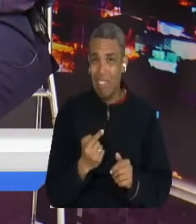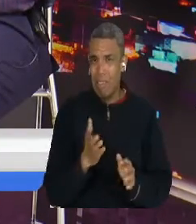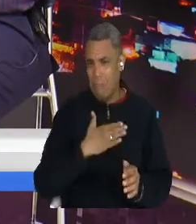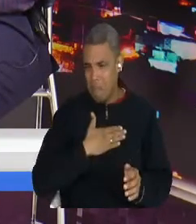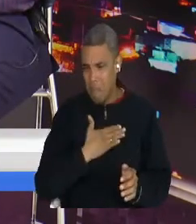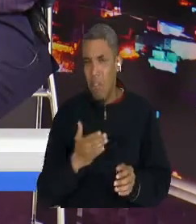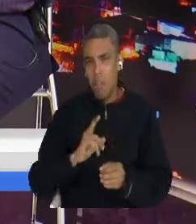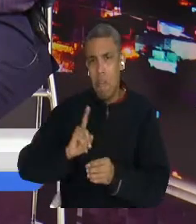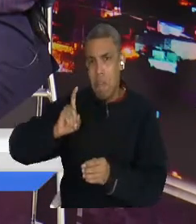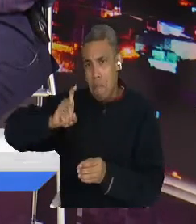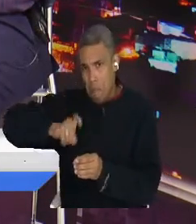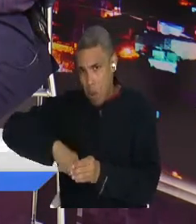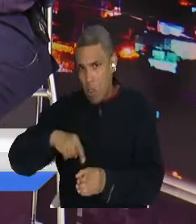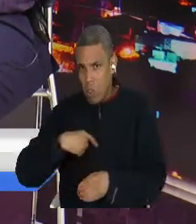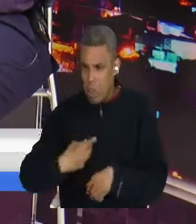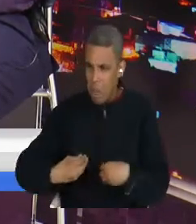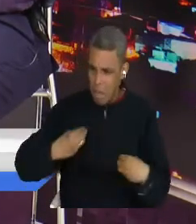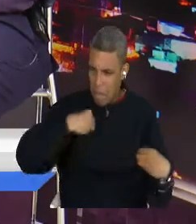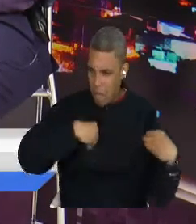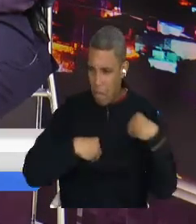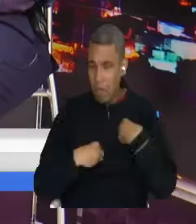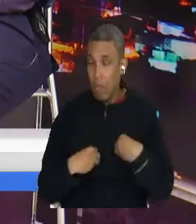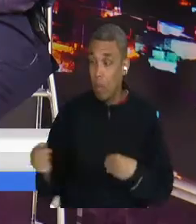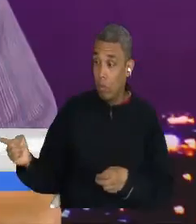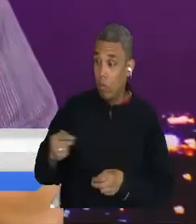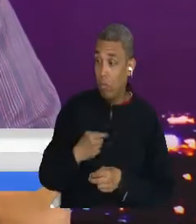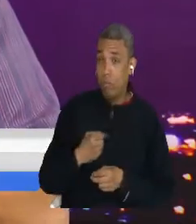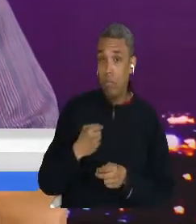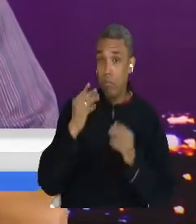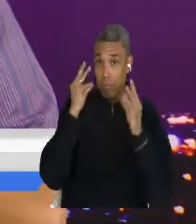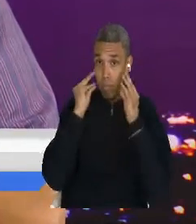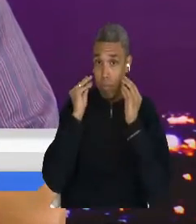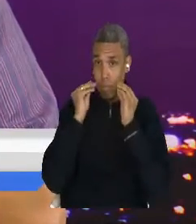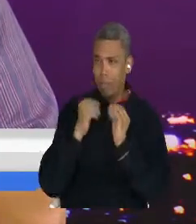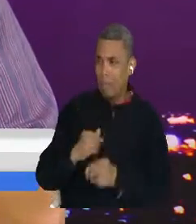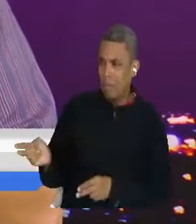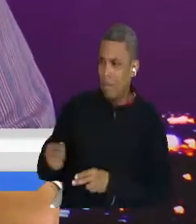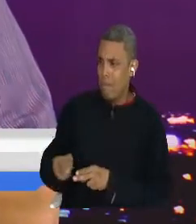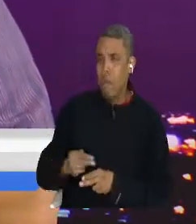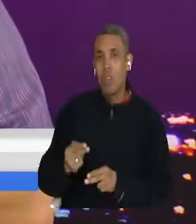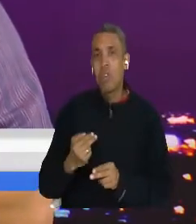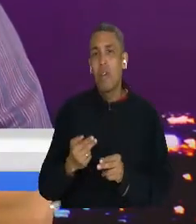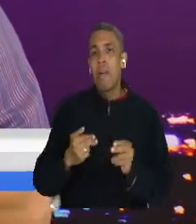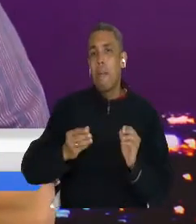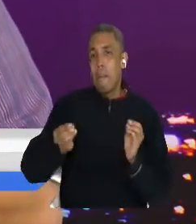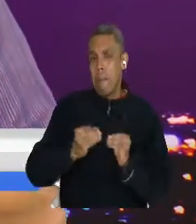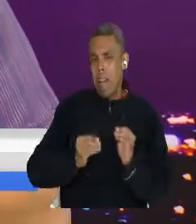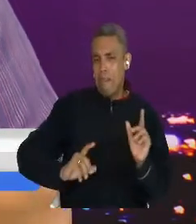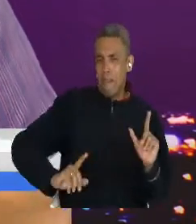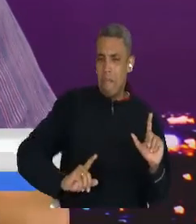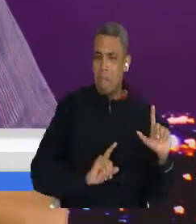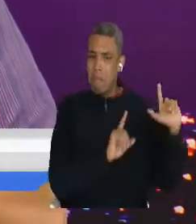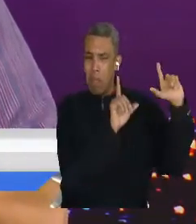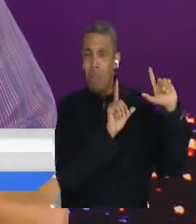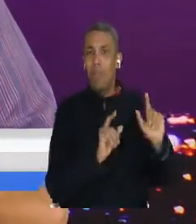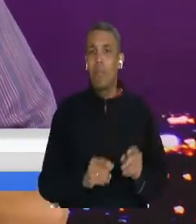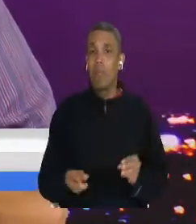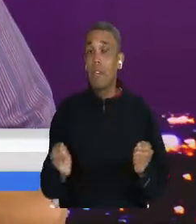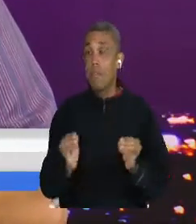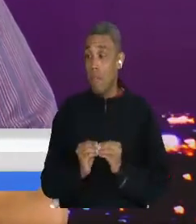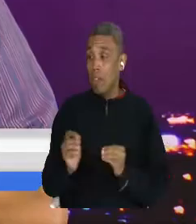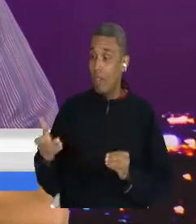Lo felicito por toda esa hoja de vida y próximo ya a recibir ese nuevo título. un momento muy especial, se lo digo porque lo acabo de vivir con mi hijo.